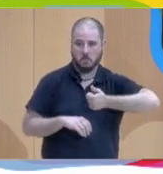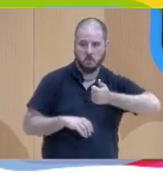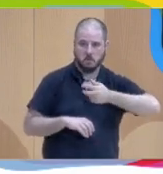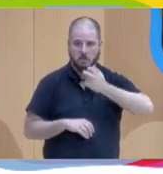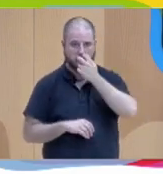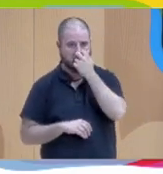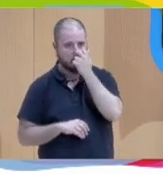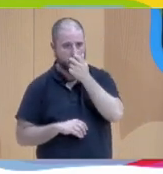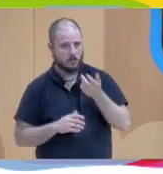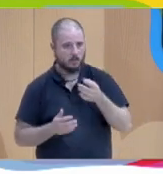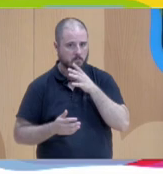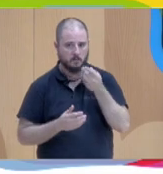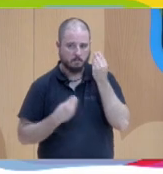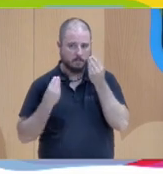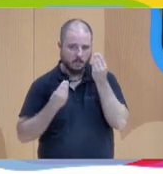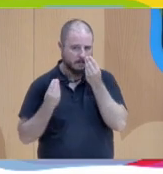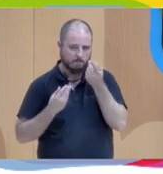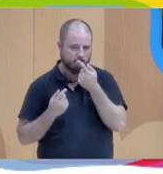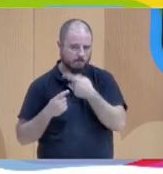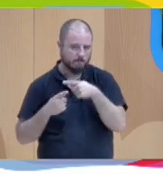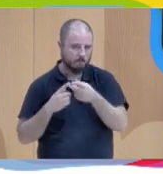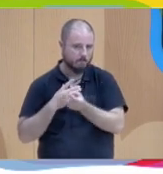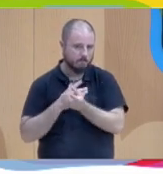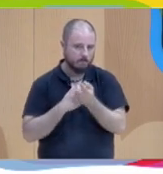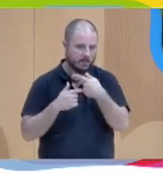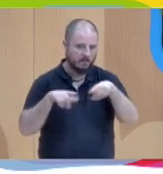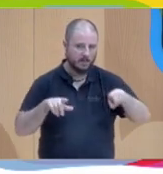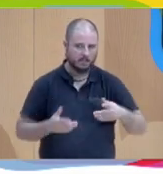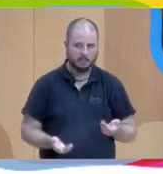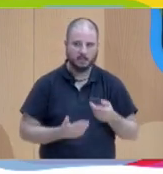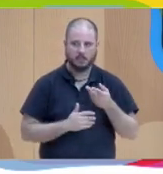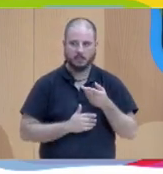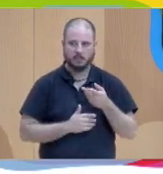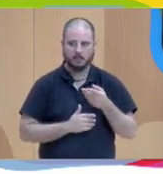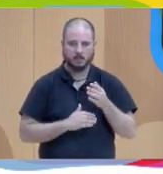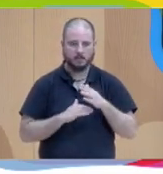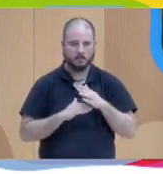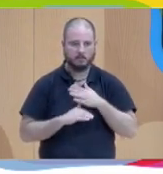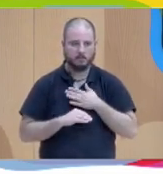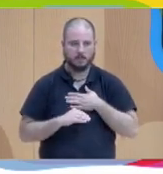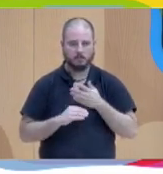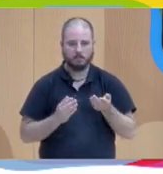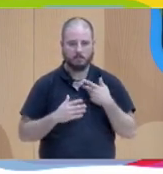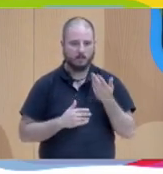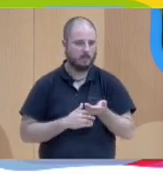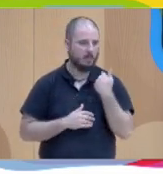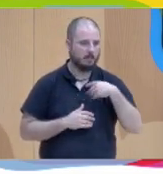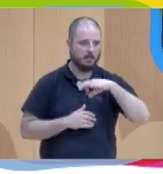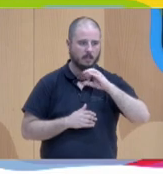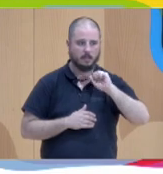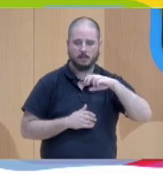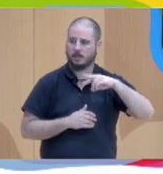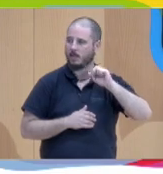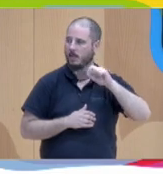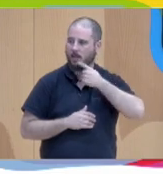creo que se estaba cociendo otro tipo de historias otro tipo de historias que para mí tienen mucho que ver con esto que estaba comentando Sandra y habéis comentado antes